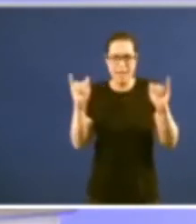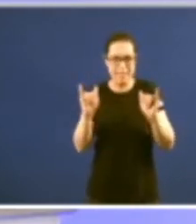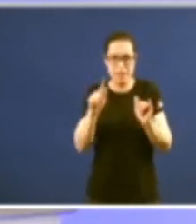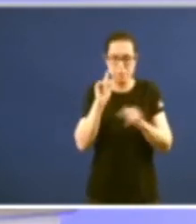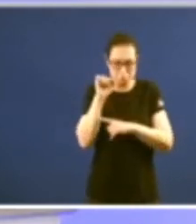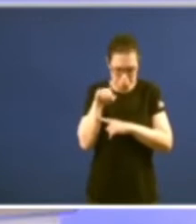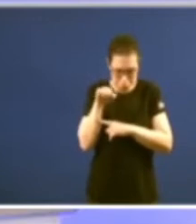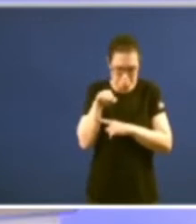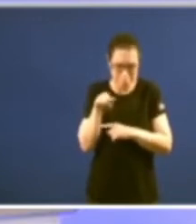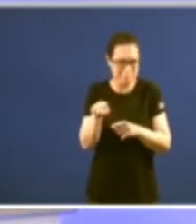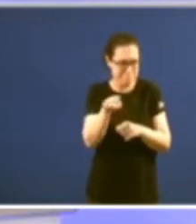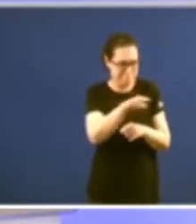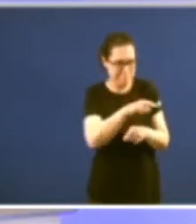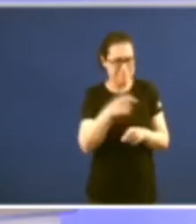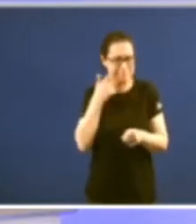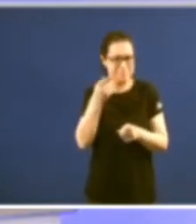esta